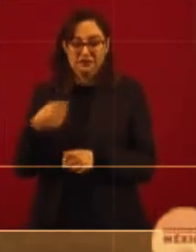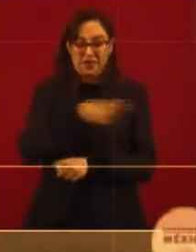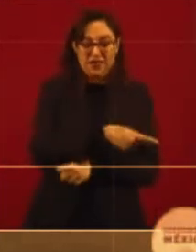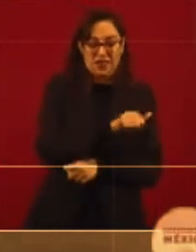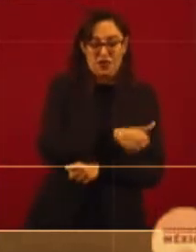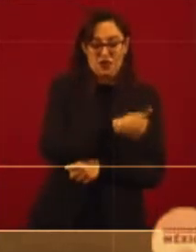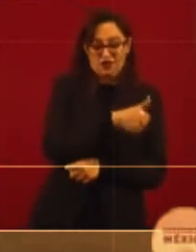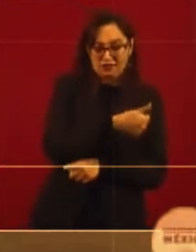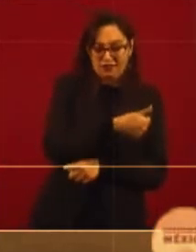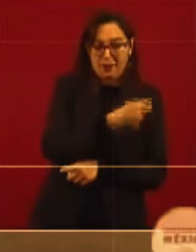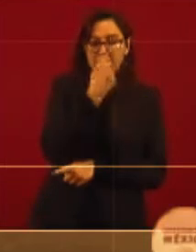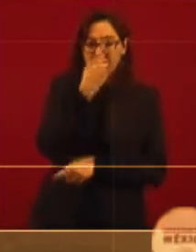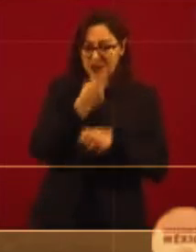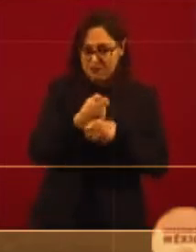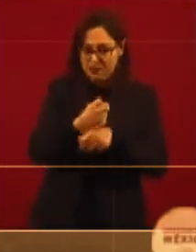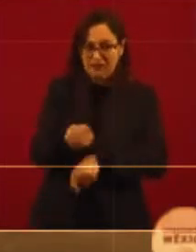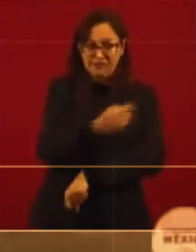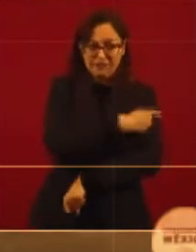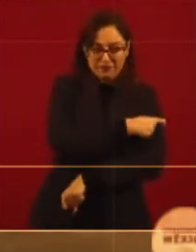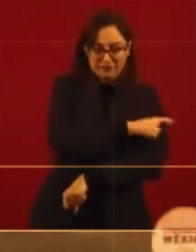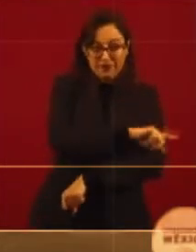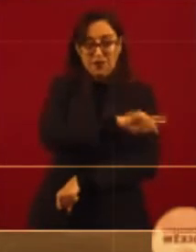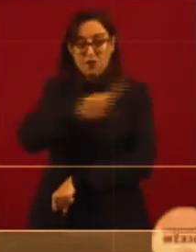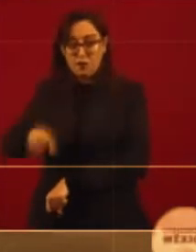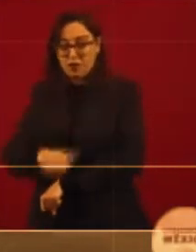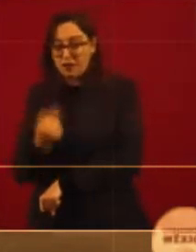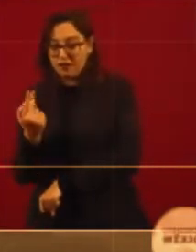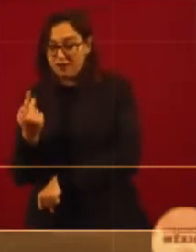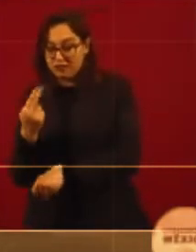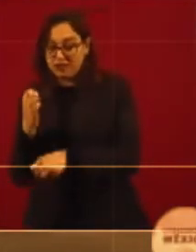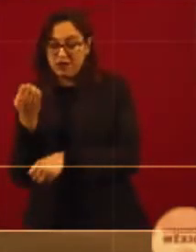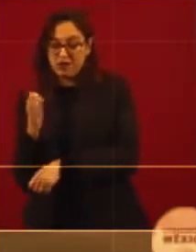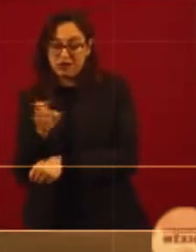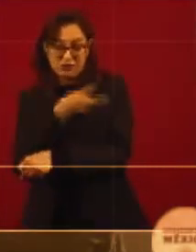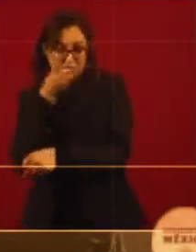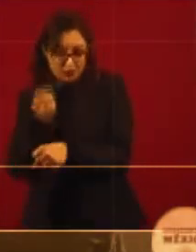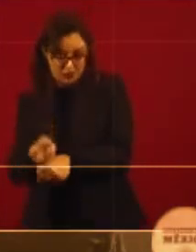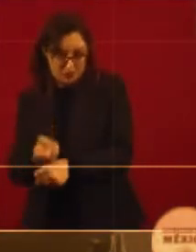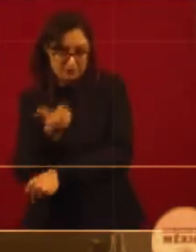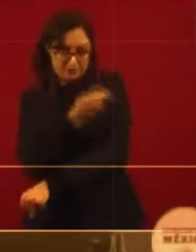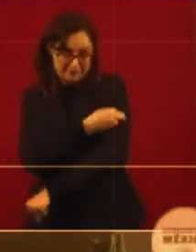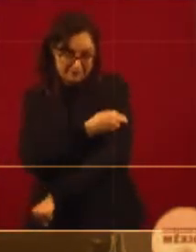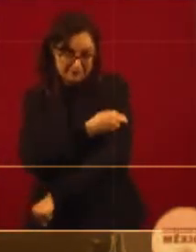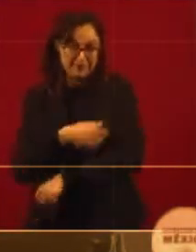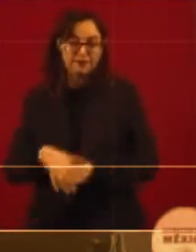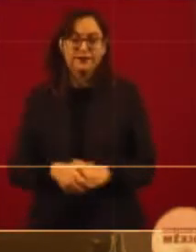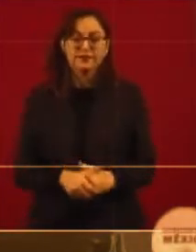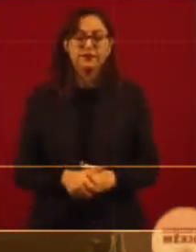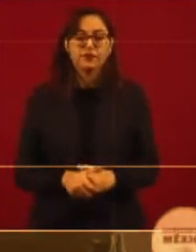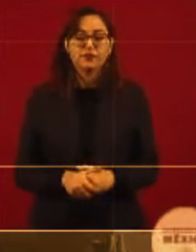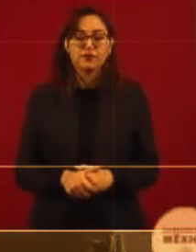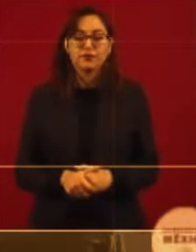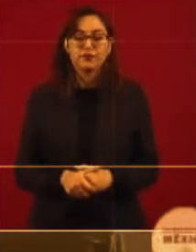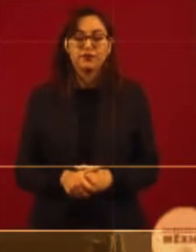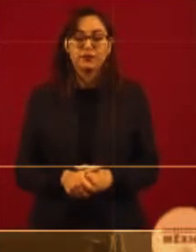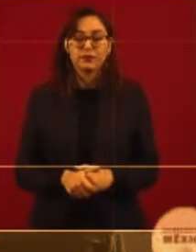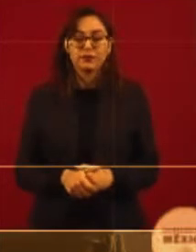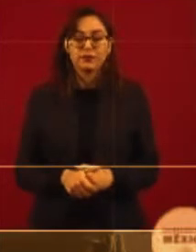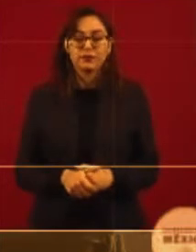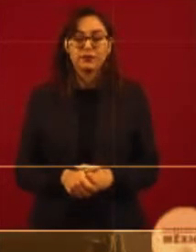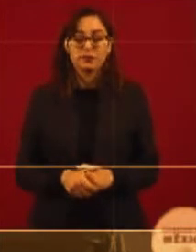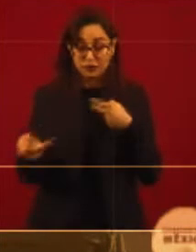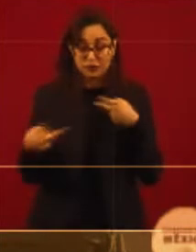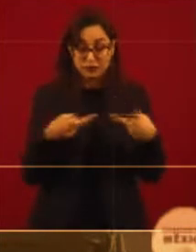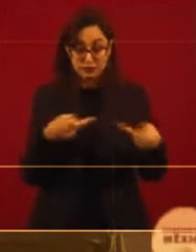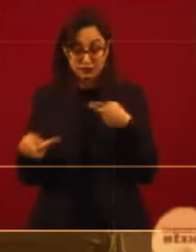la primera dosis. De esta forma, con